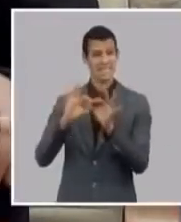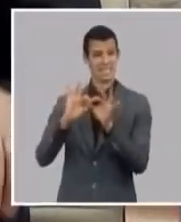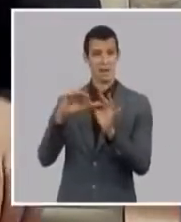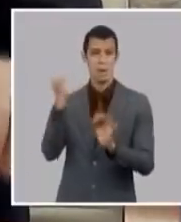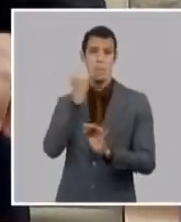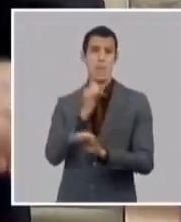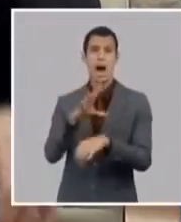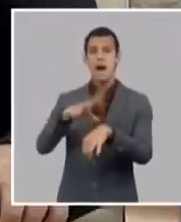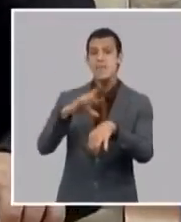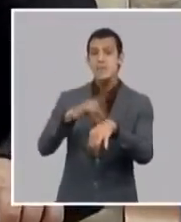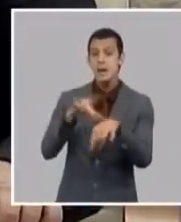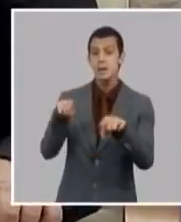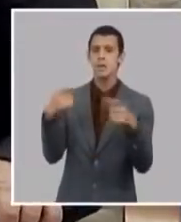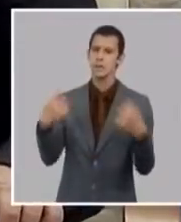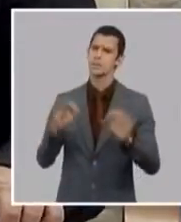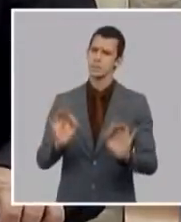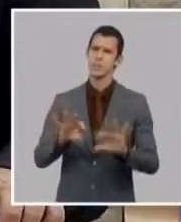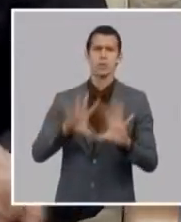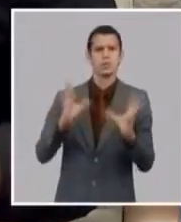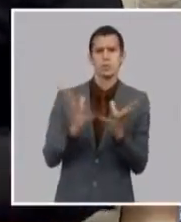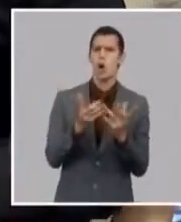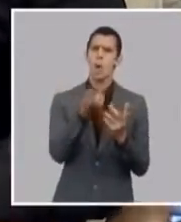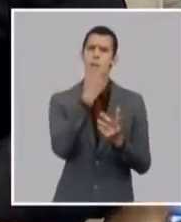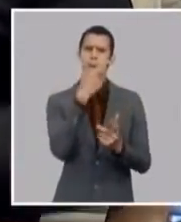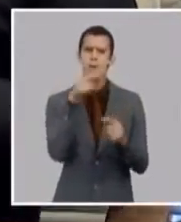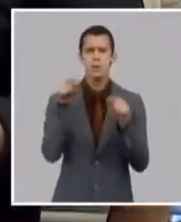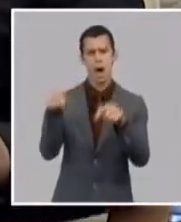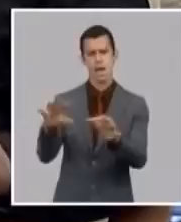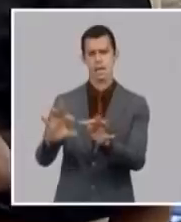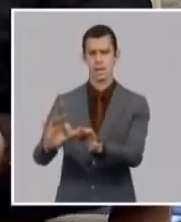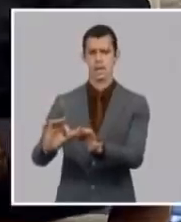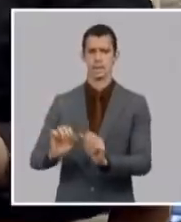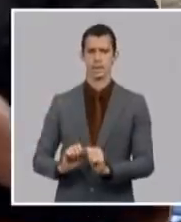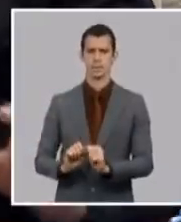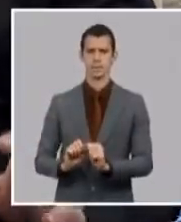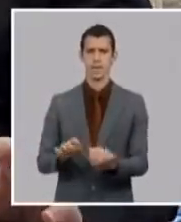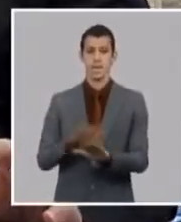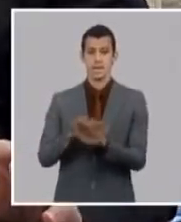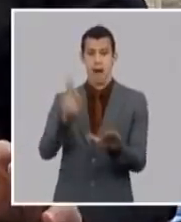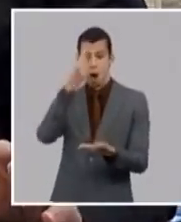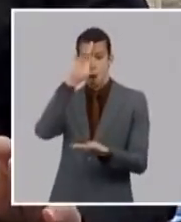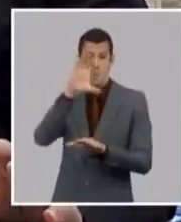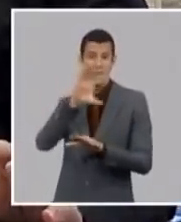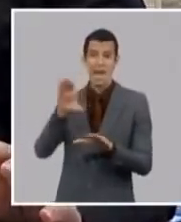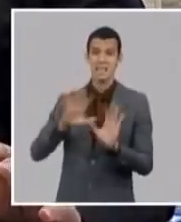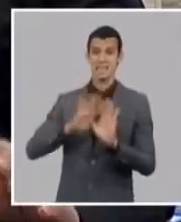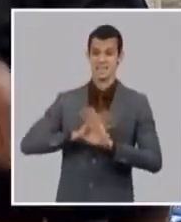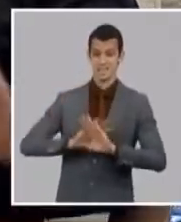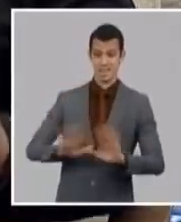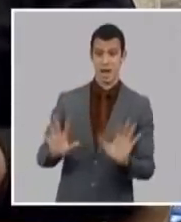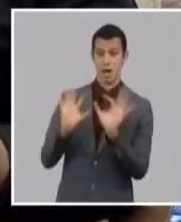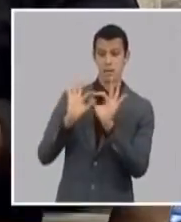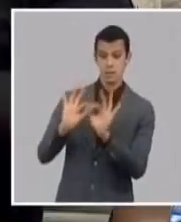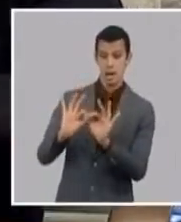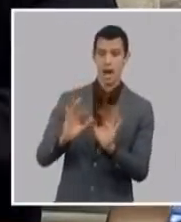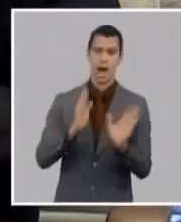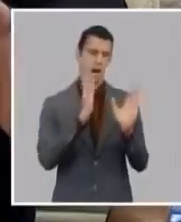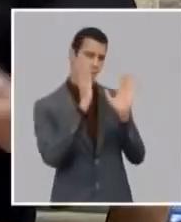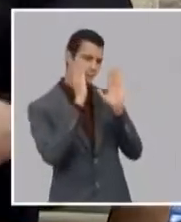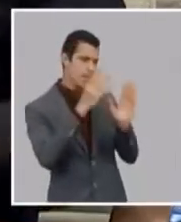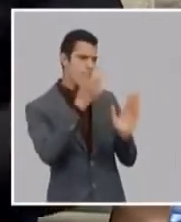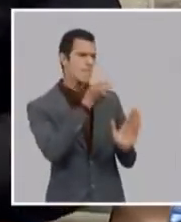y la red de farmacia de la red de farmacia entonces este proceso lo están trabajando de una manera muy detallada